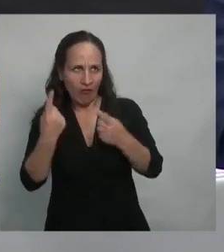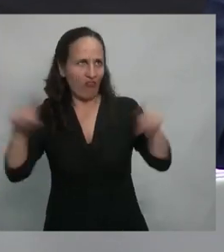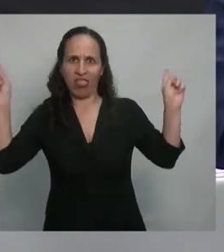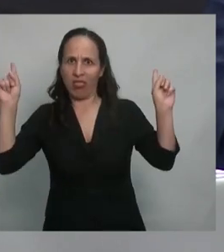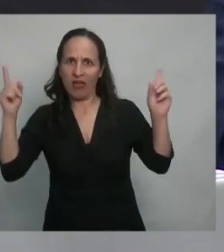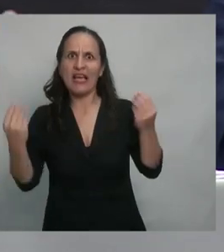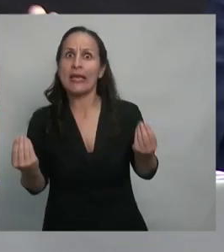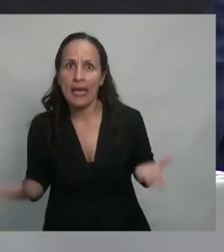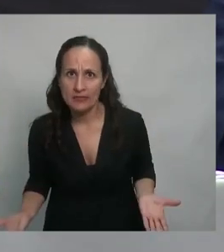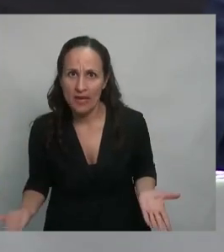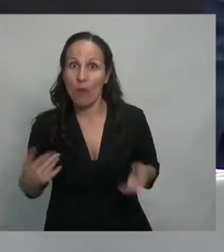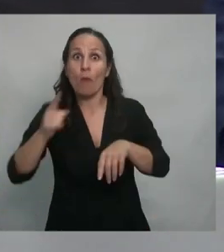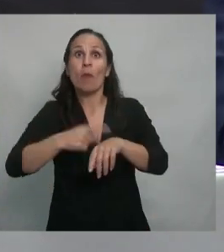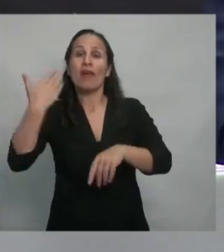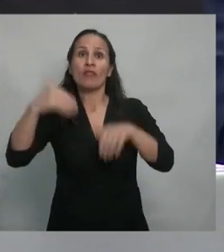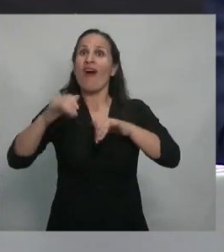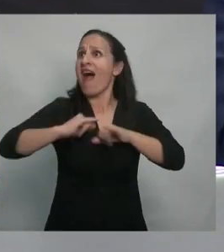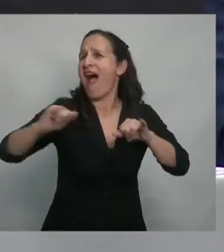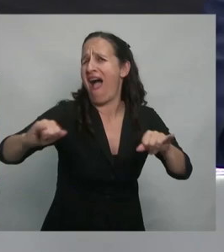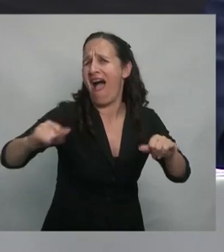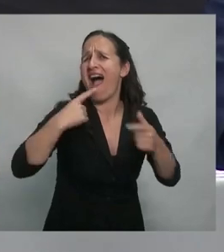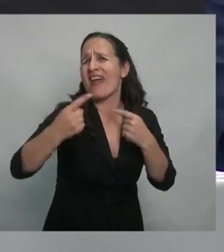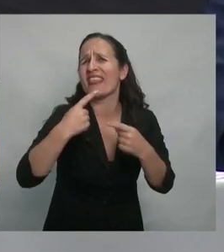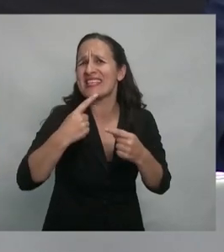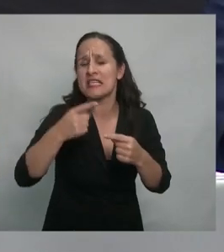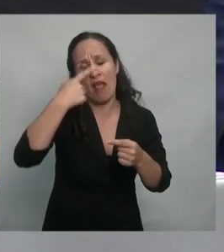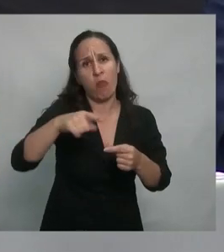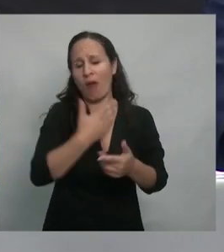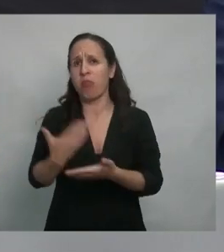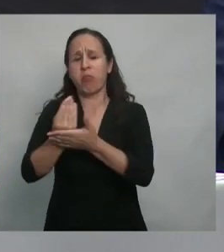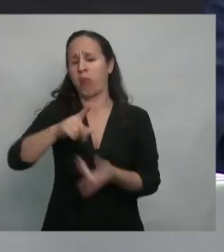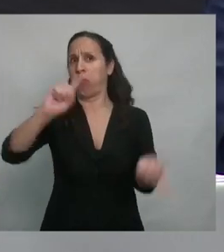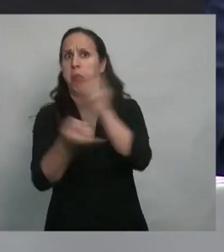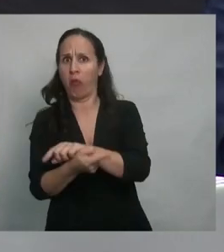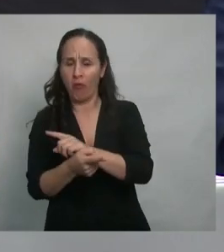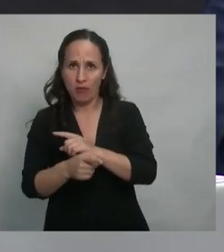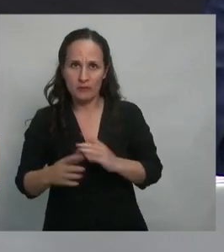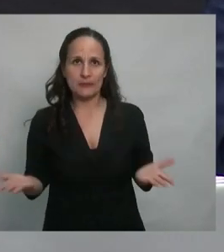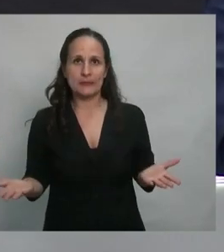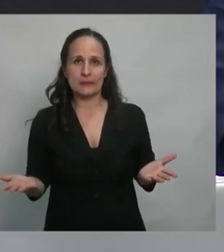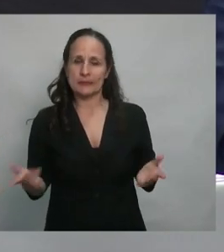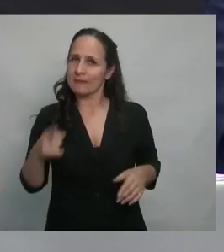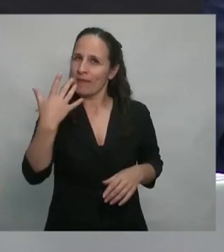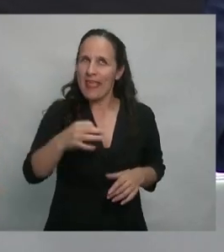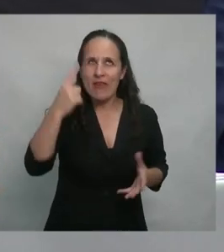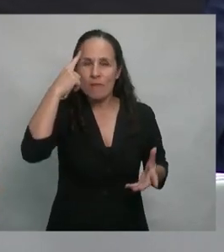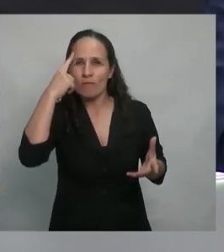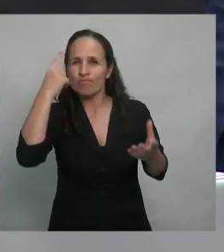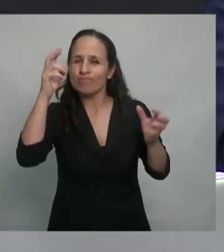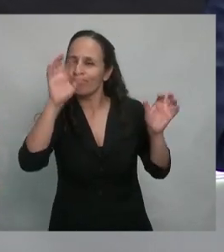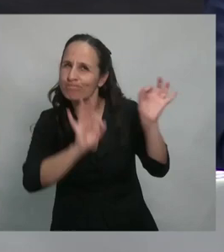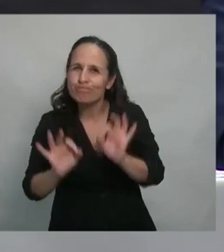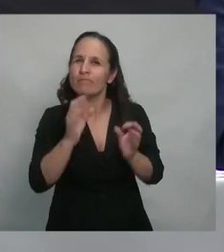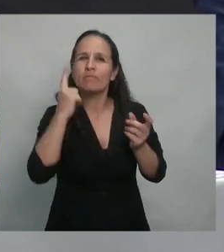campaña? Debemos tener nuevas arquitecturas institucionales para